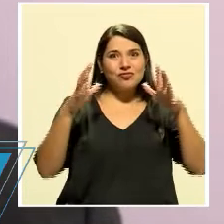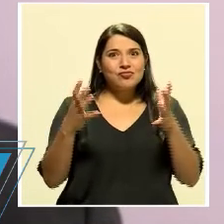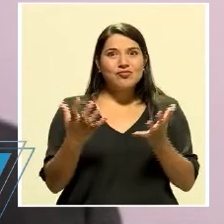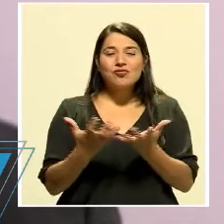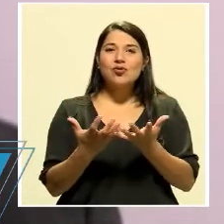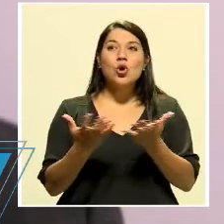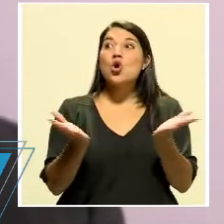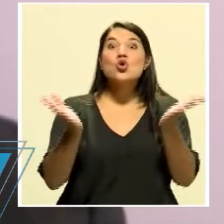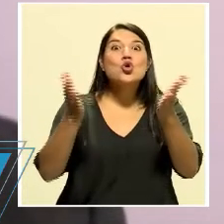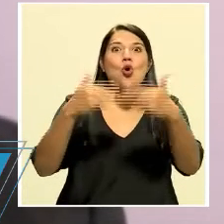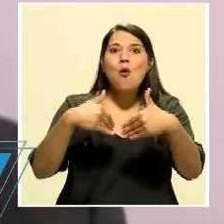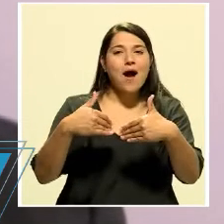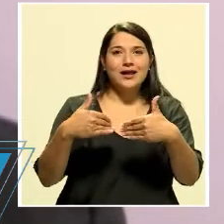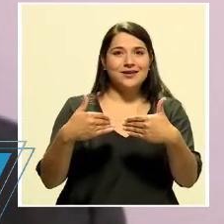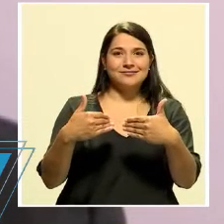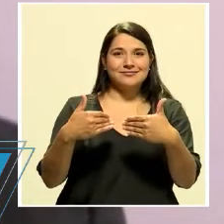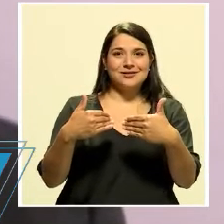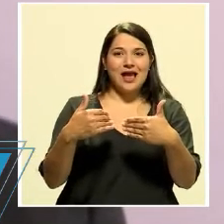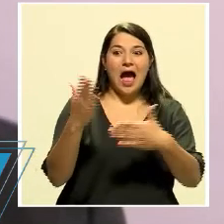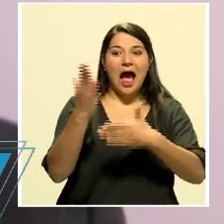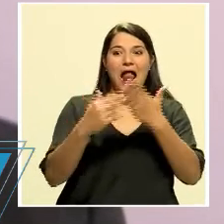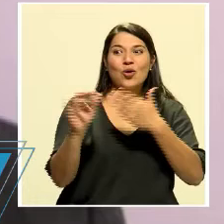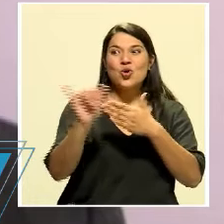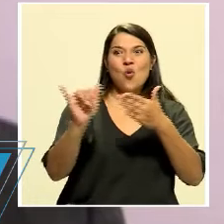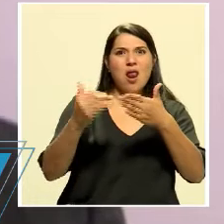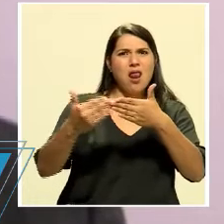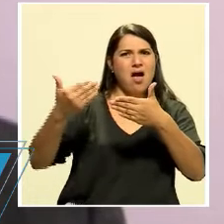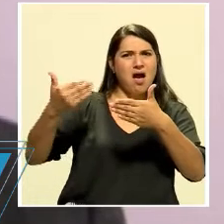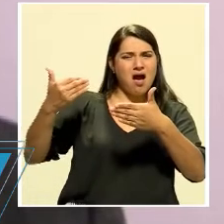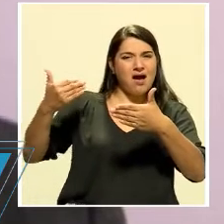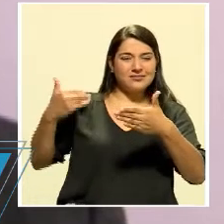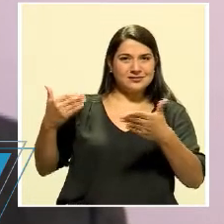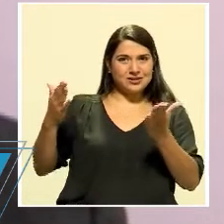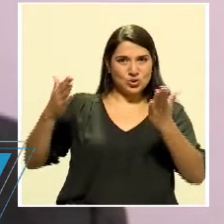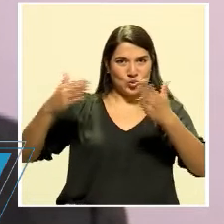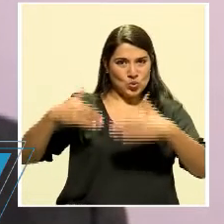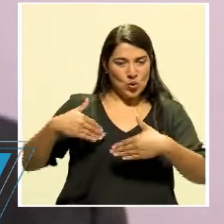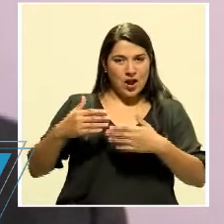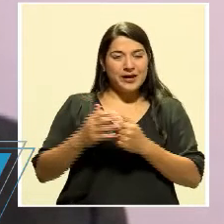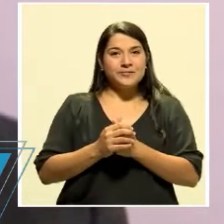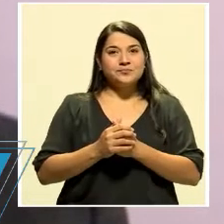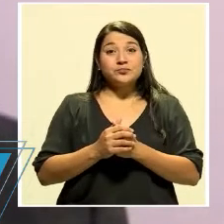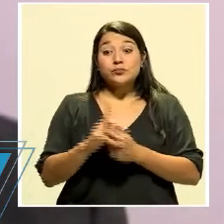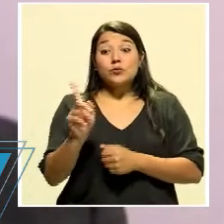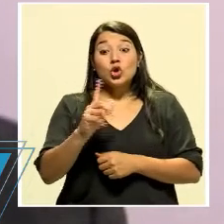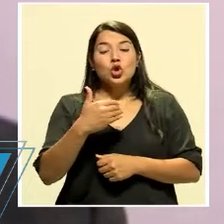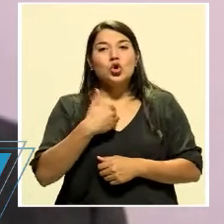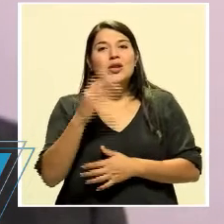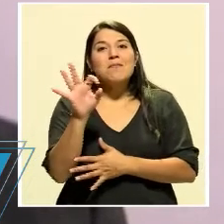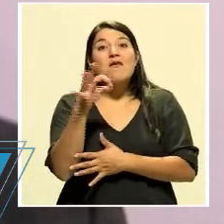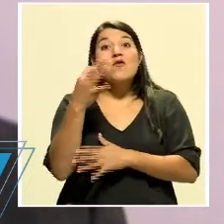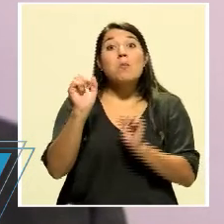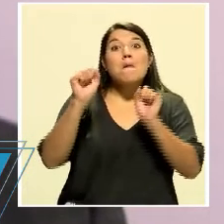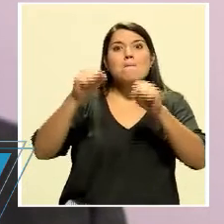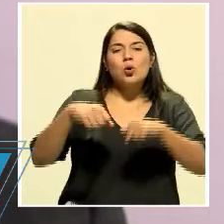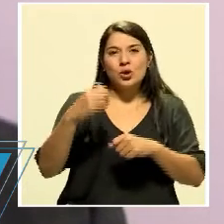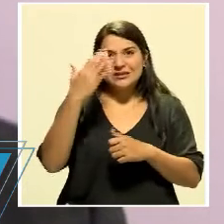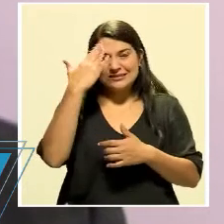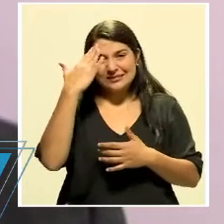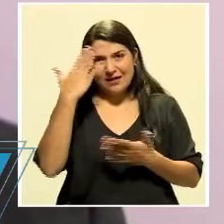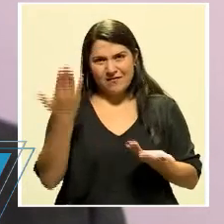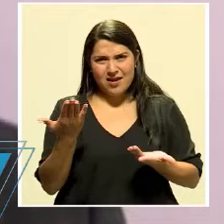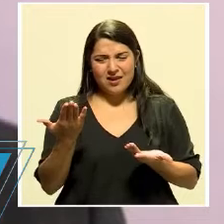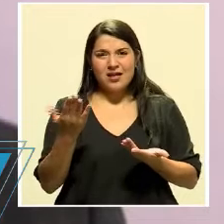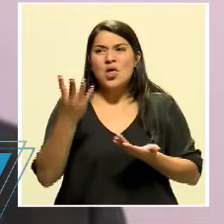un coronavirus que ataca al mundo de esta forma, no había forma de estimar, ¿verdad? Y de decir esto,